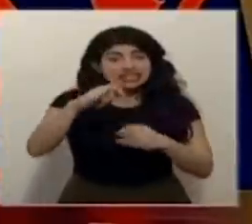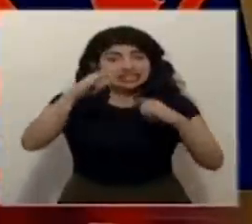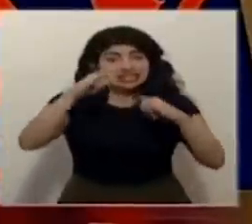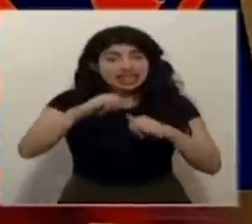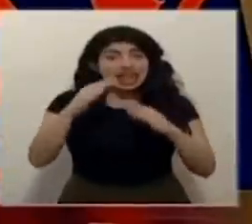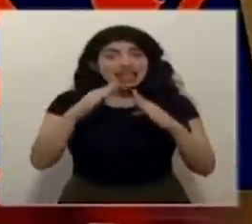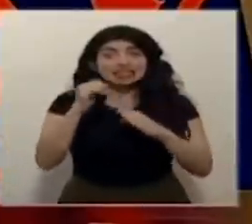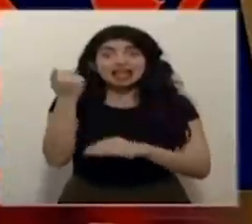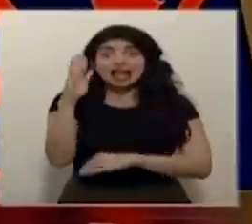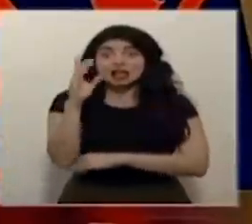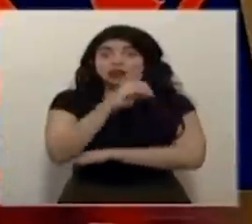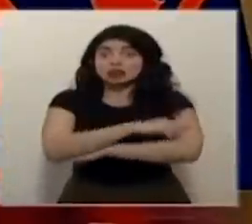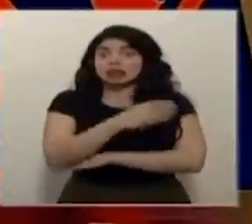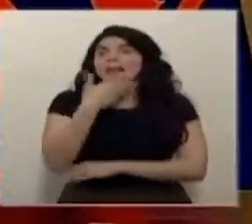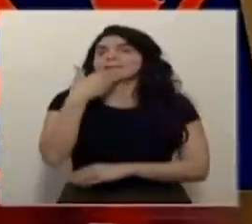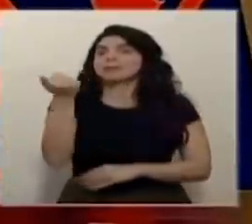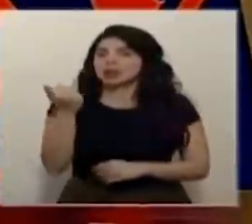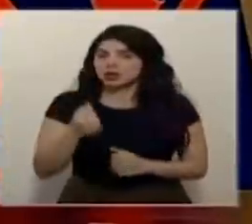14 días genial